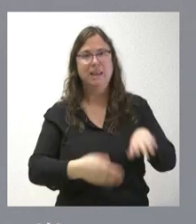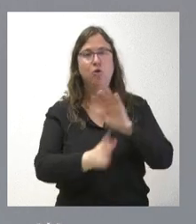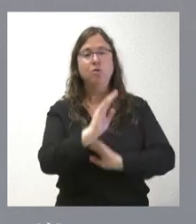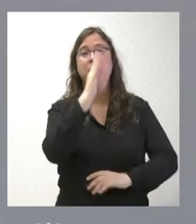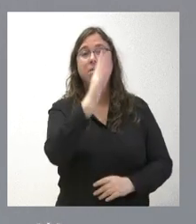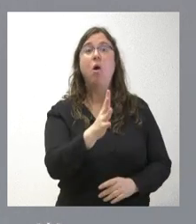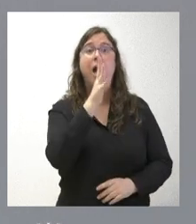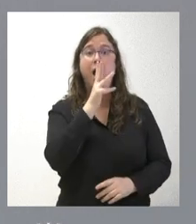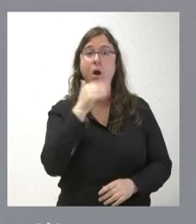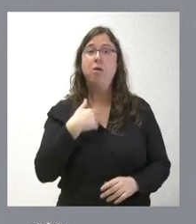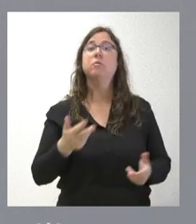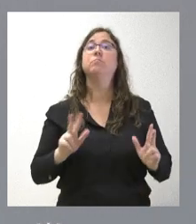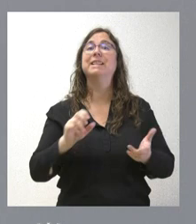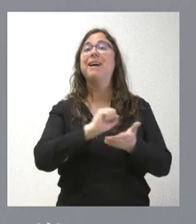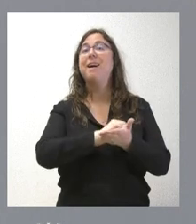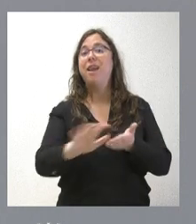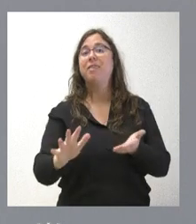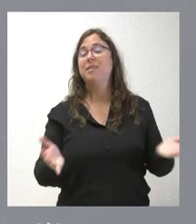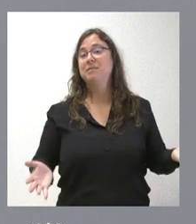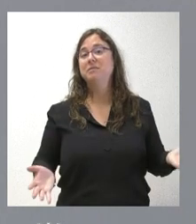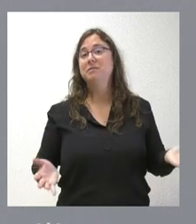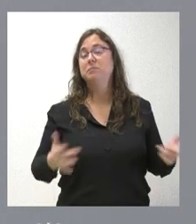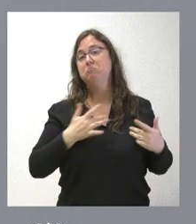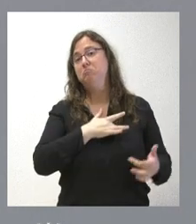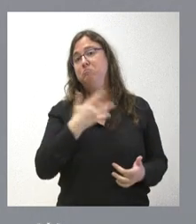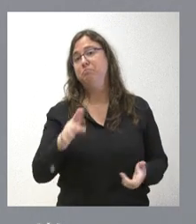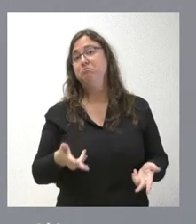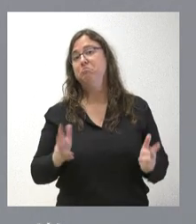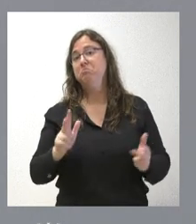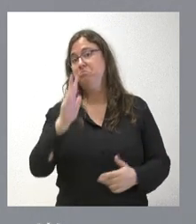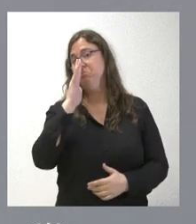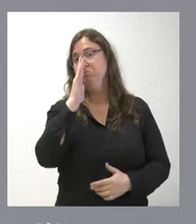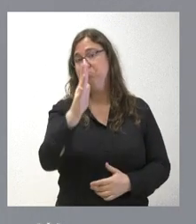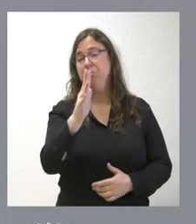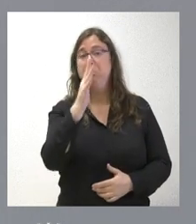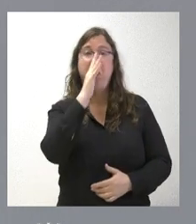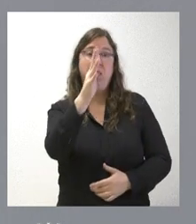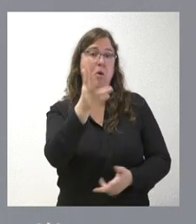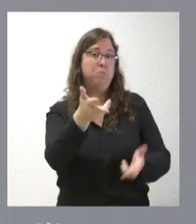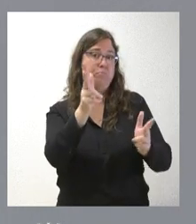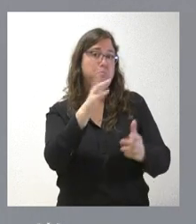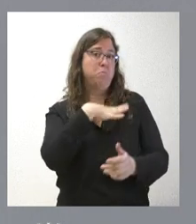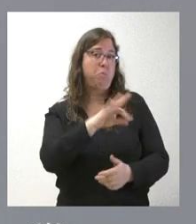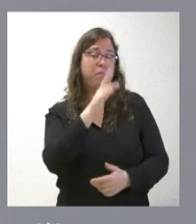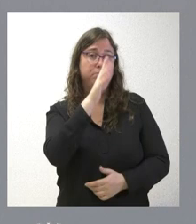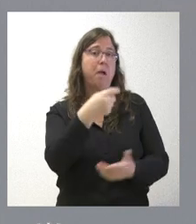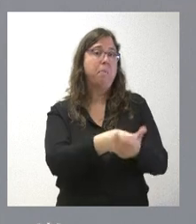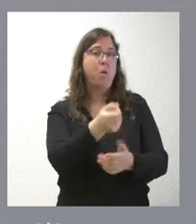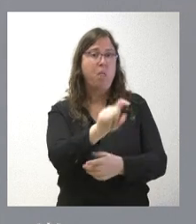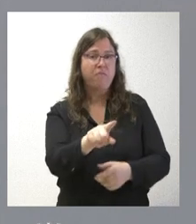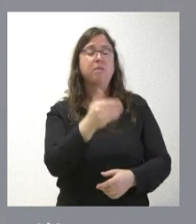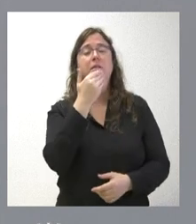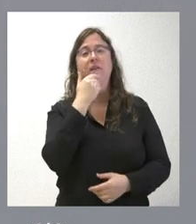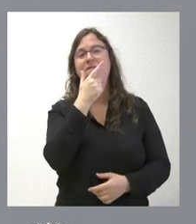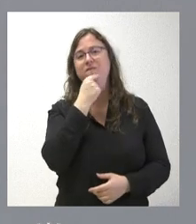licencia. Ahora que la tasa es gratuita, lo que estamos permitiendo es que la licencia se otorga por cinco años y, por tanto, facilita mucho